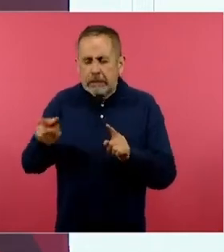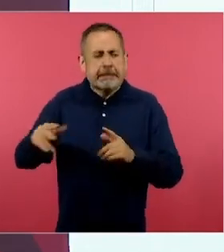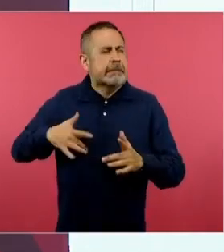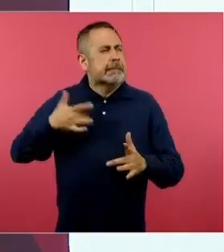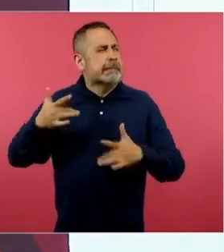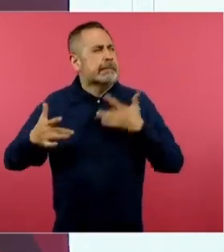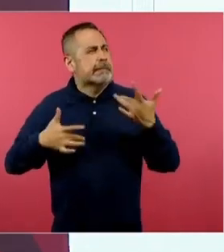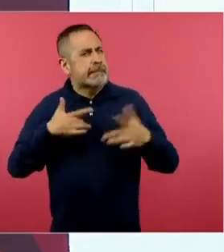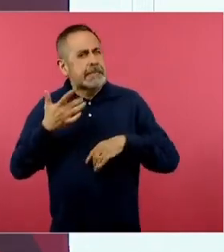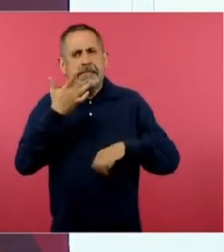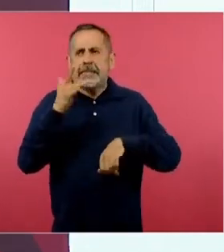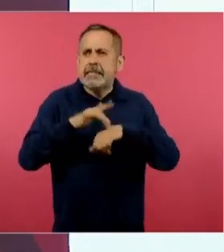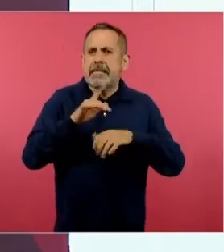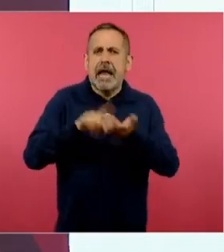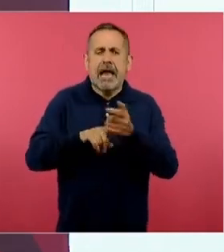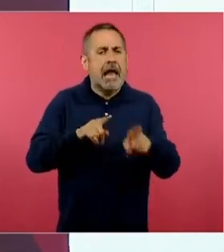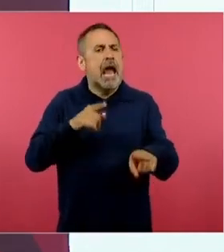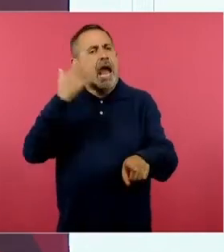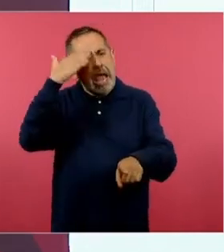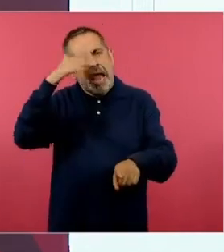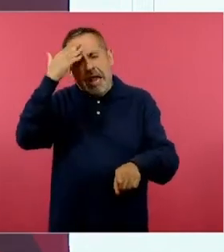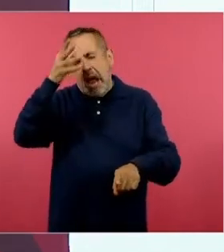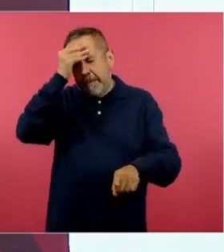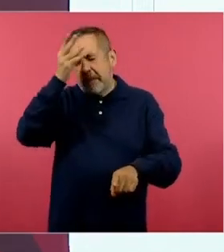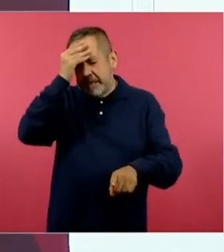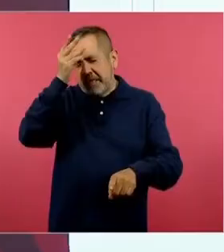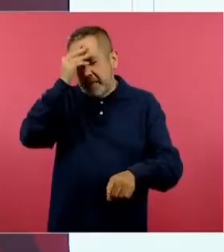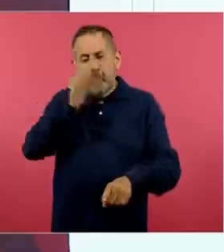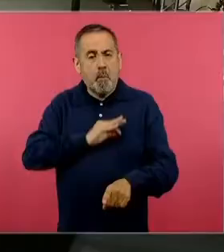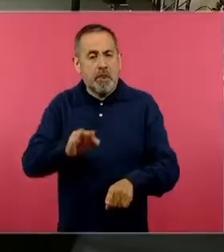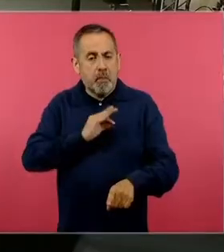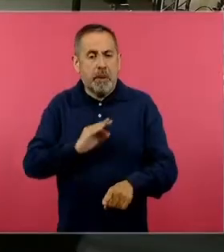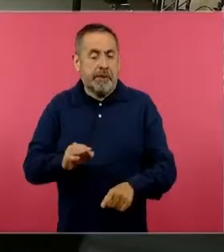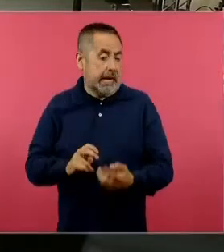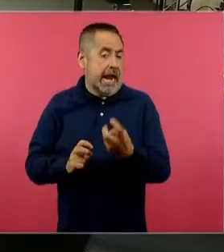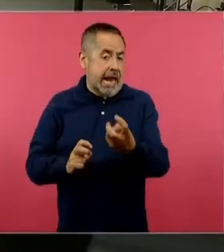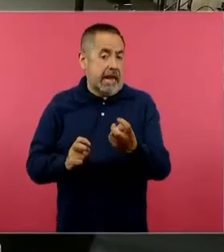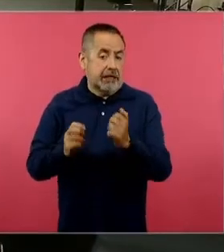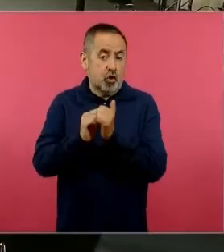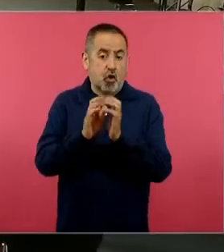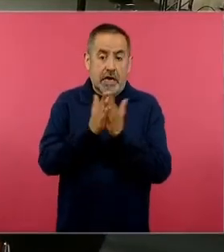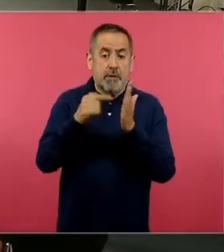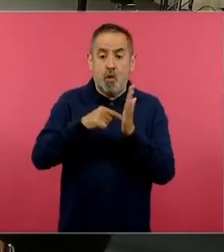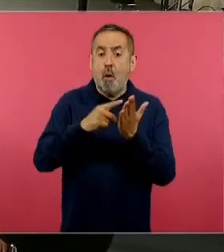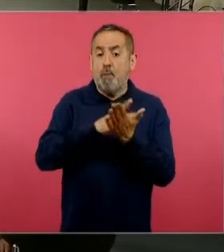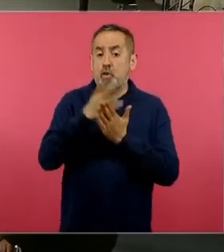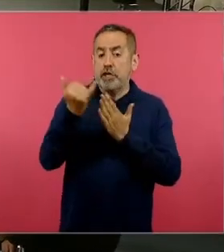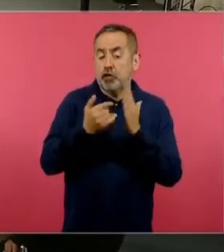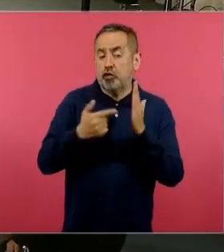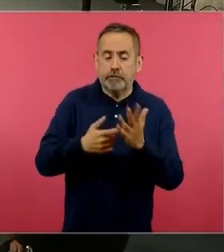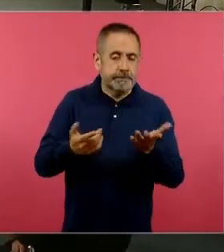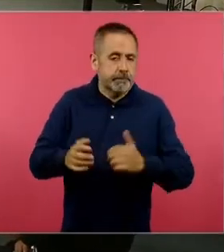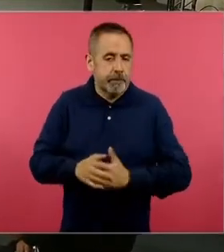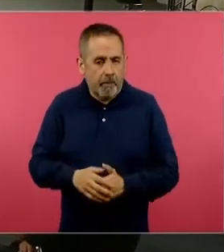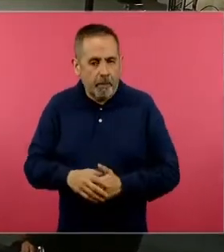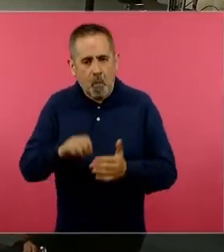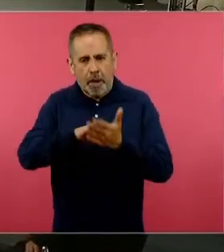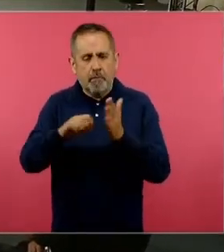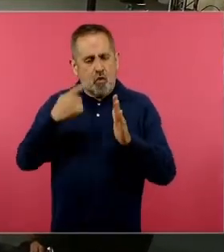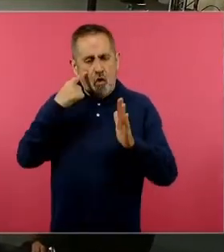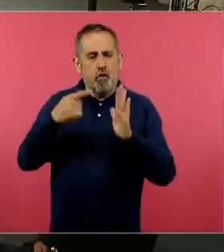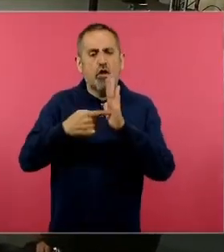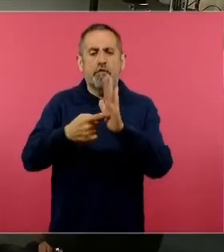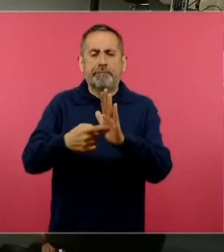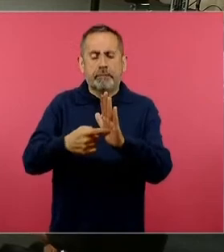realmente se interesen y logren aprender. Esto es lo que se pretende con este tipo de proyectos. Aquí podemos observar